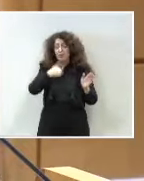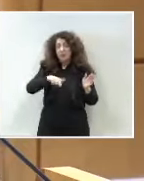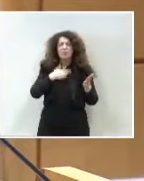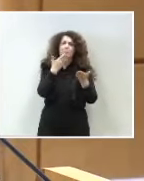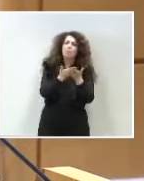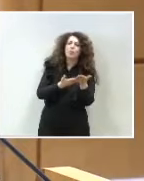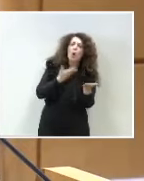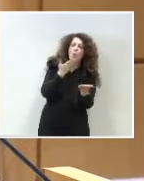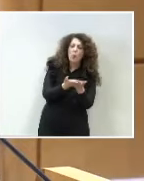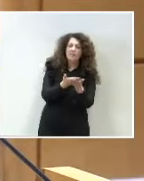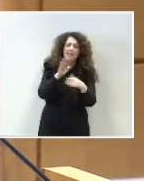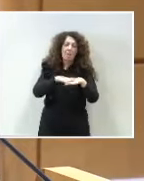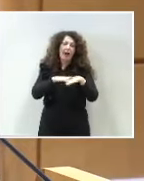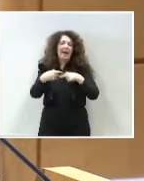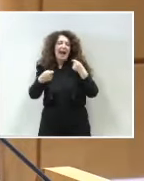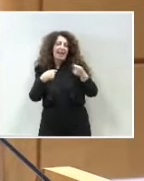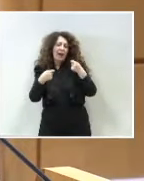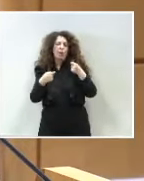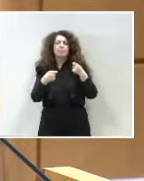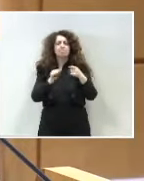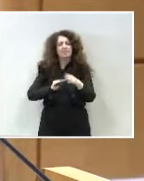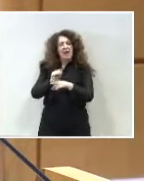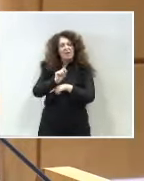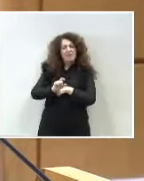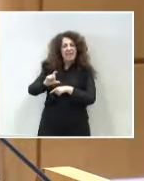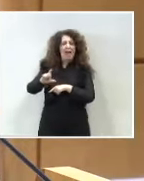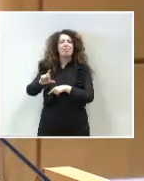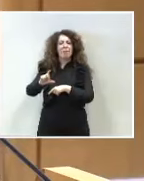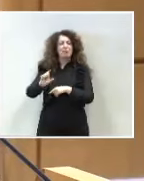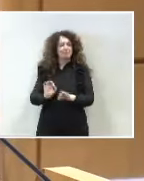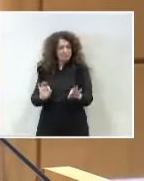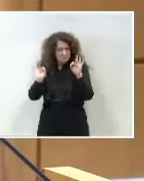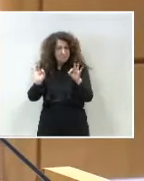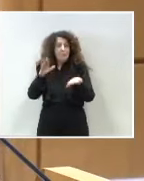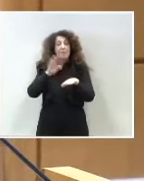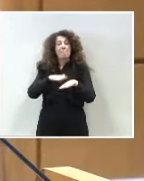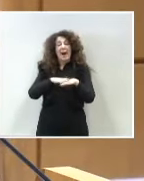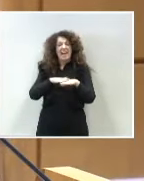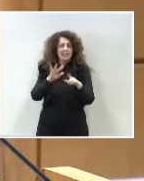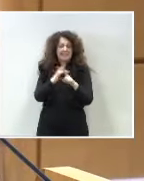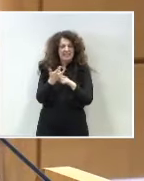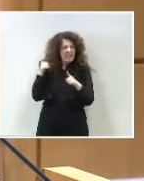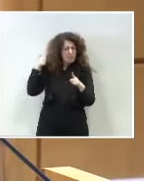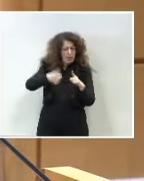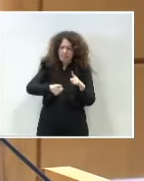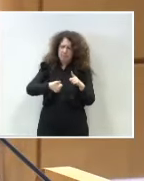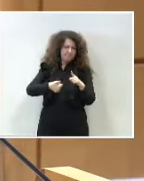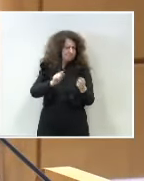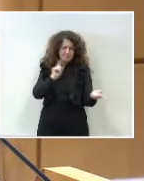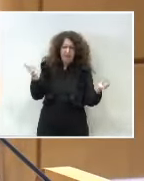negociar una financiación singular para poder revertir esta situación que, como le decía,